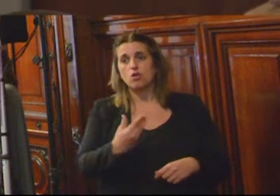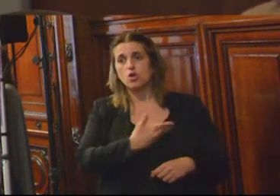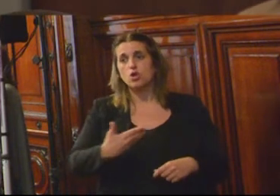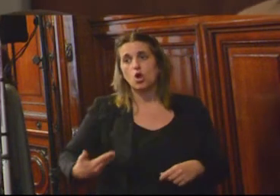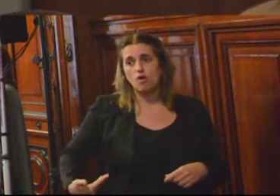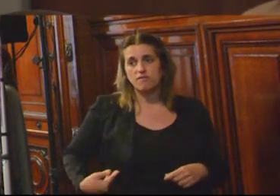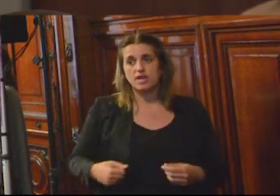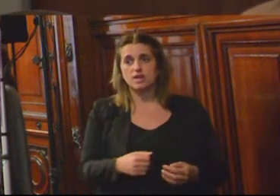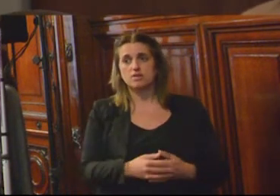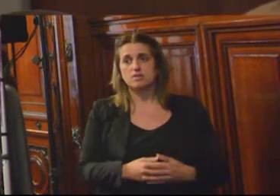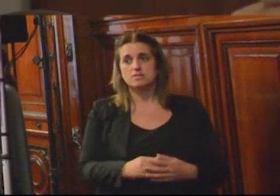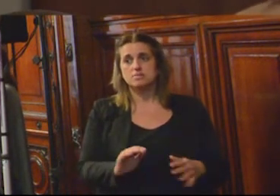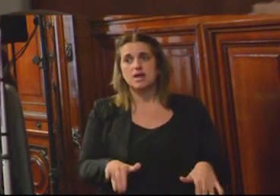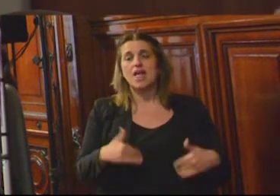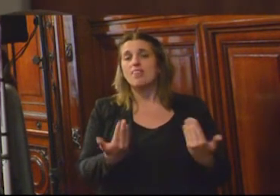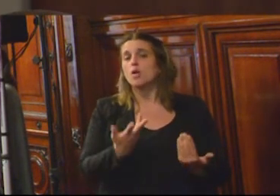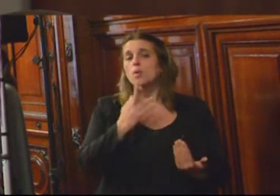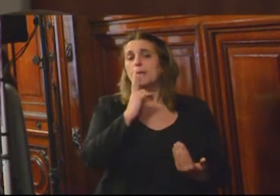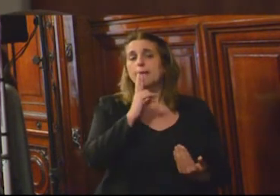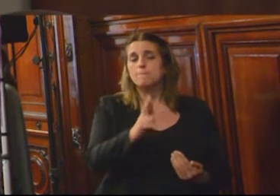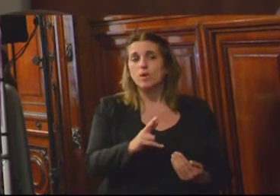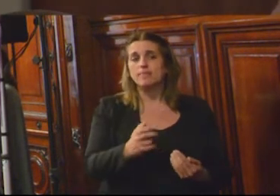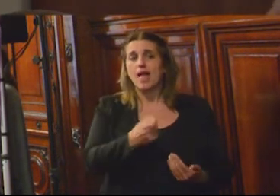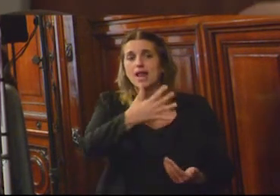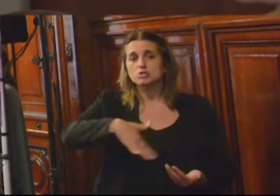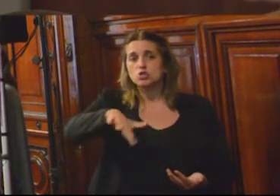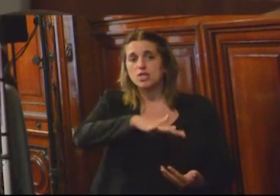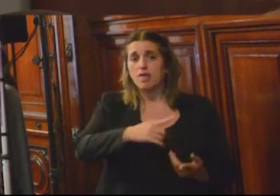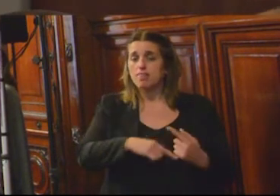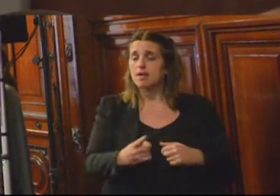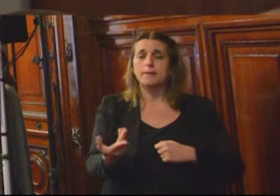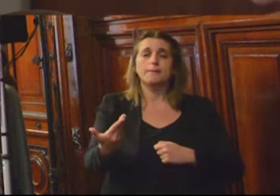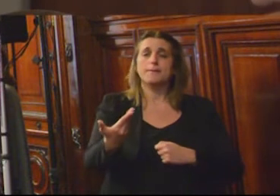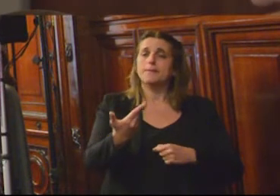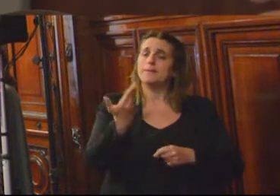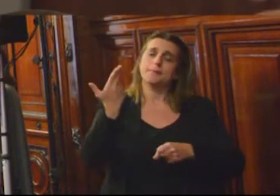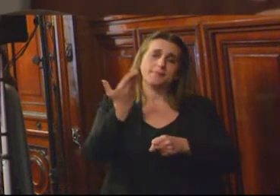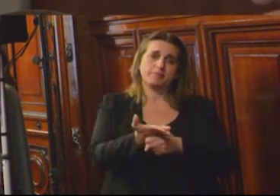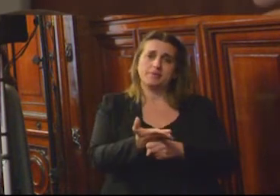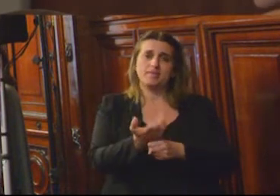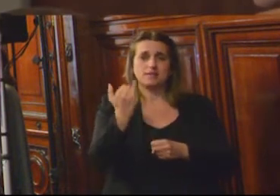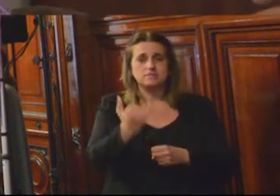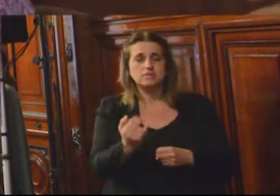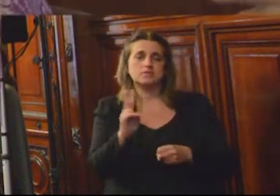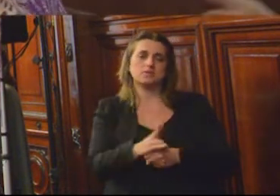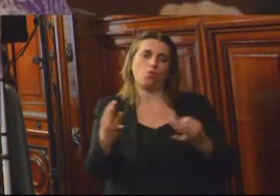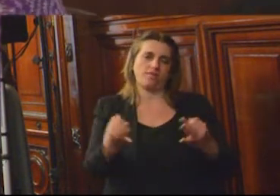darle una respuesta a la sociedad que demanda, entre comillas, seguridad.